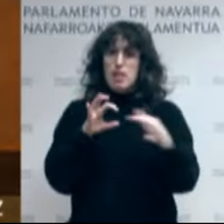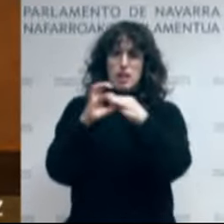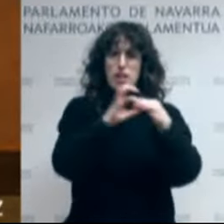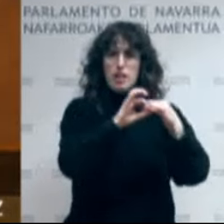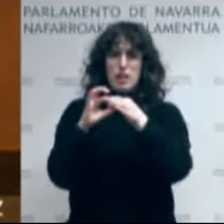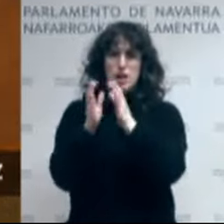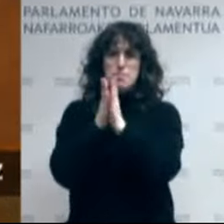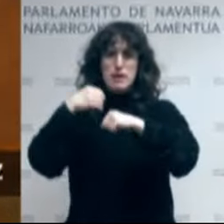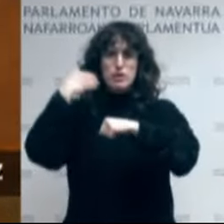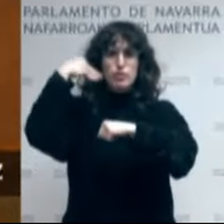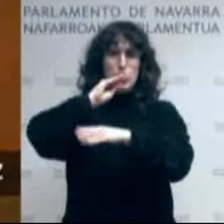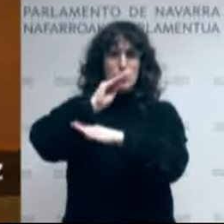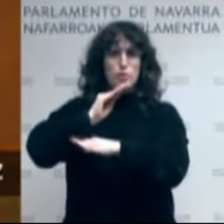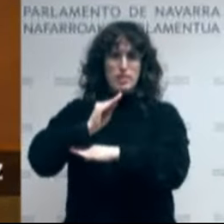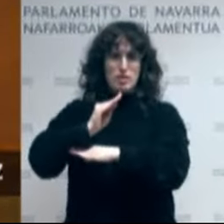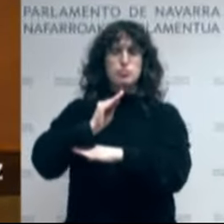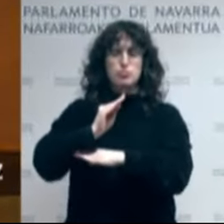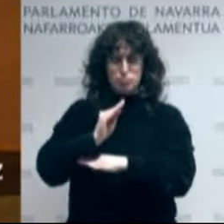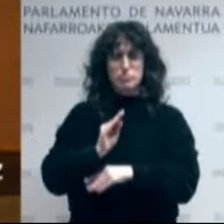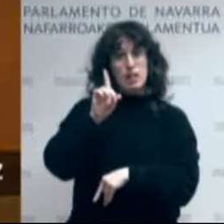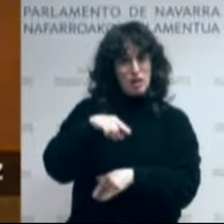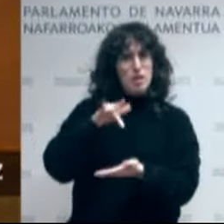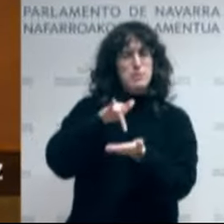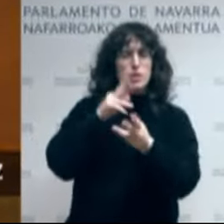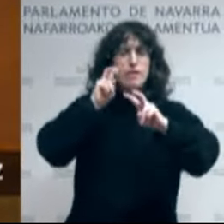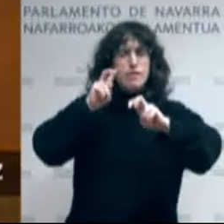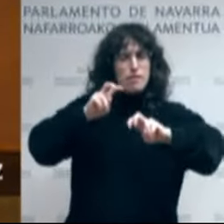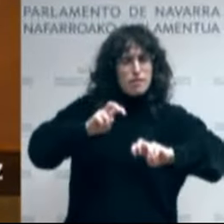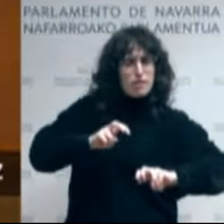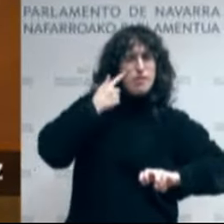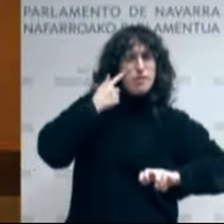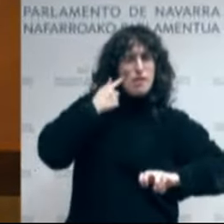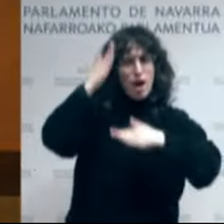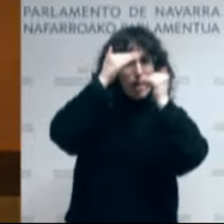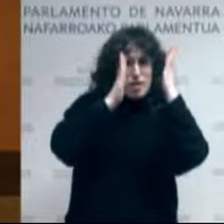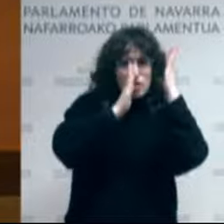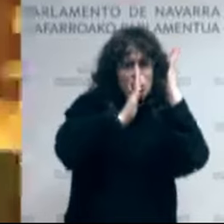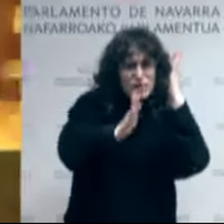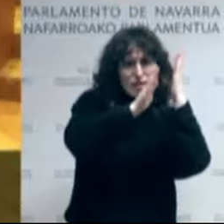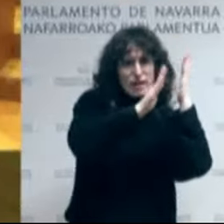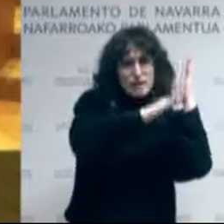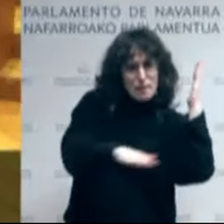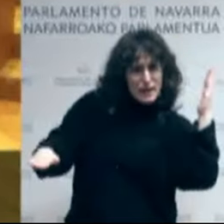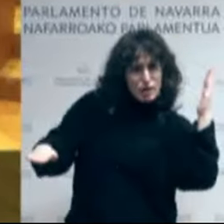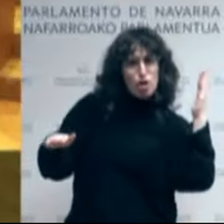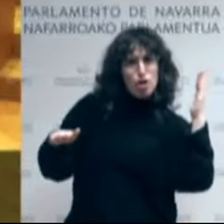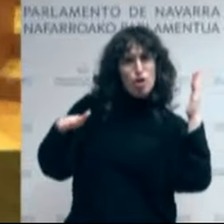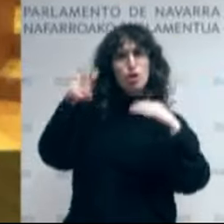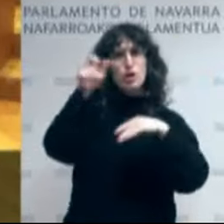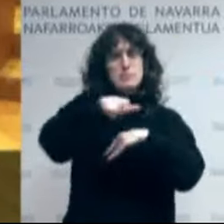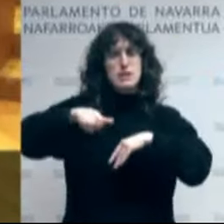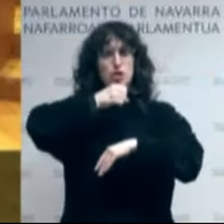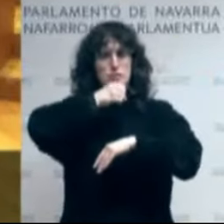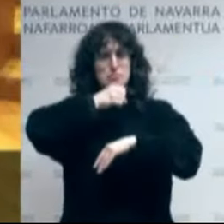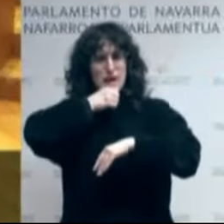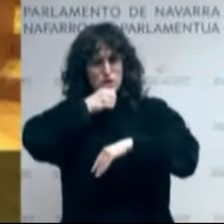también se va a realizar un mapeo de la atención directa a menores, personas mayores y o dependientes